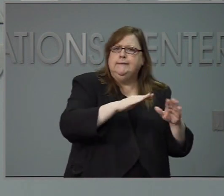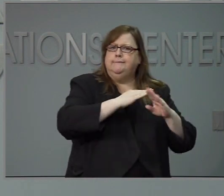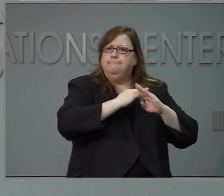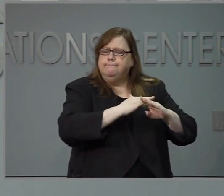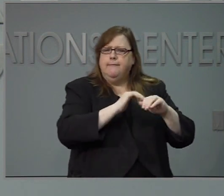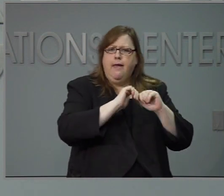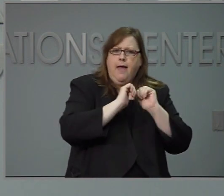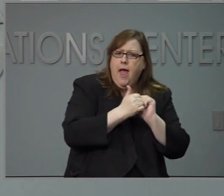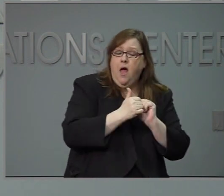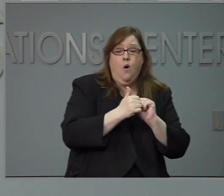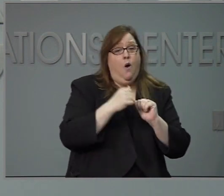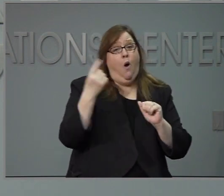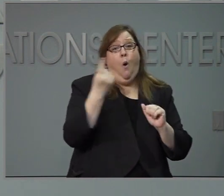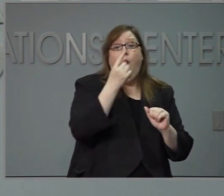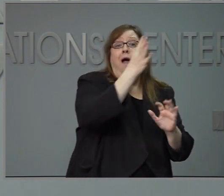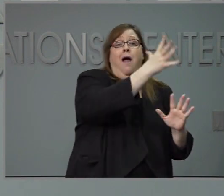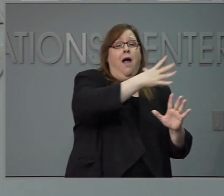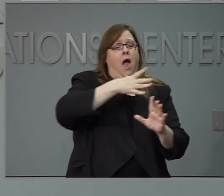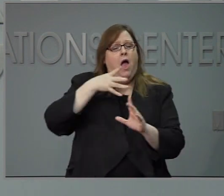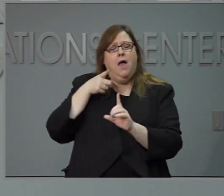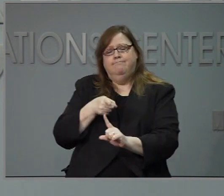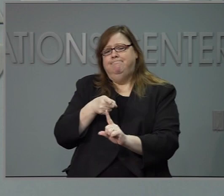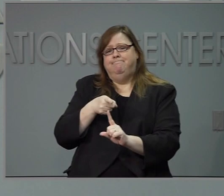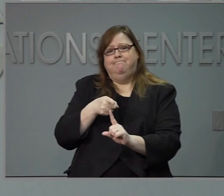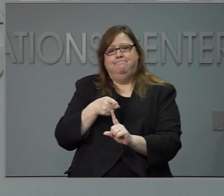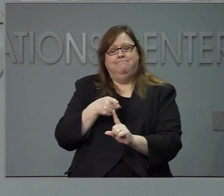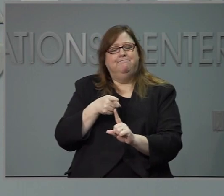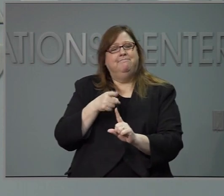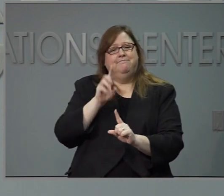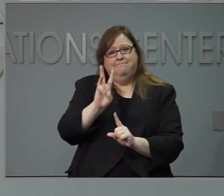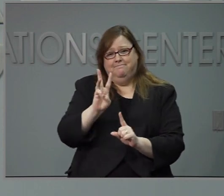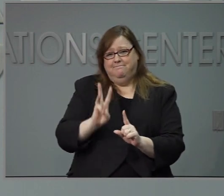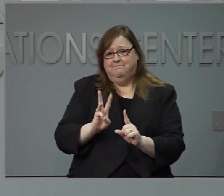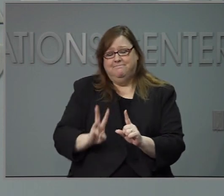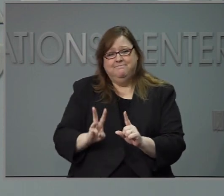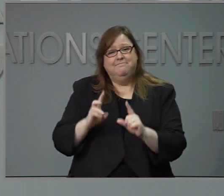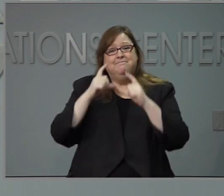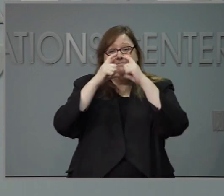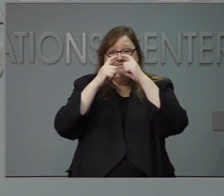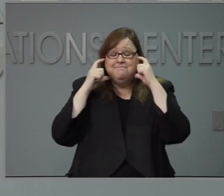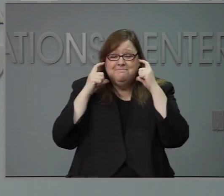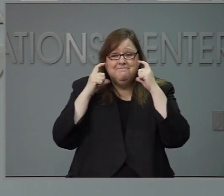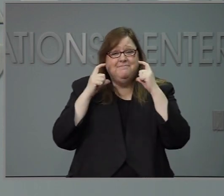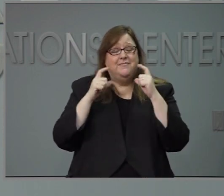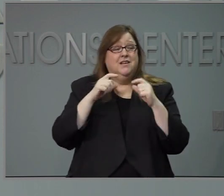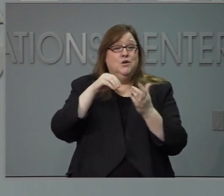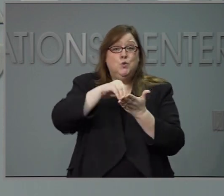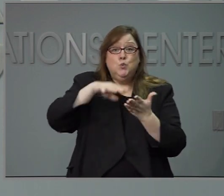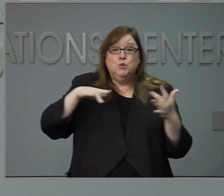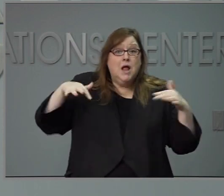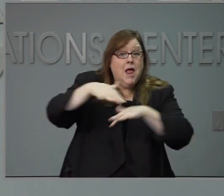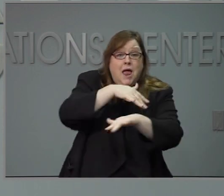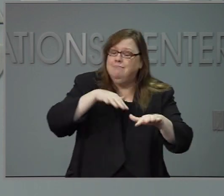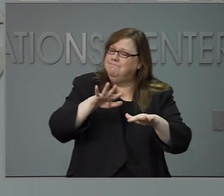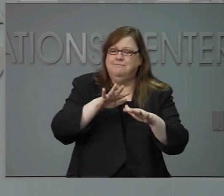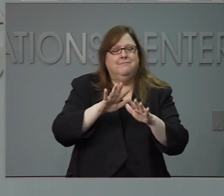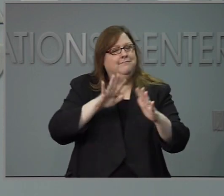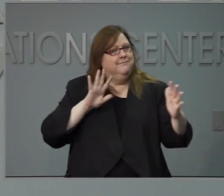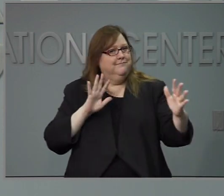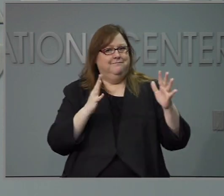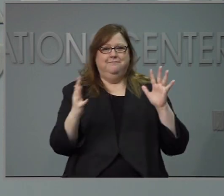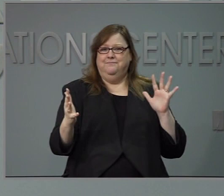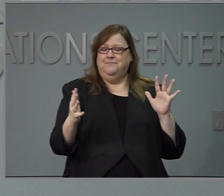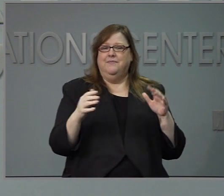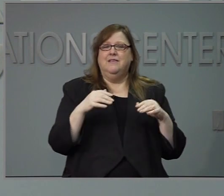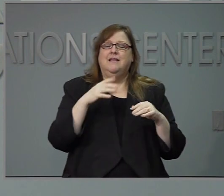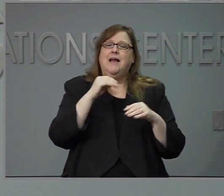básico utilizar una mascarilla, mantener el distanciamiento social y lavarse las manos. Yo sé que el las instituciones han